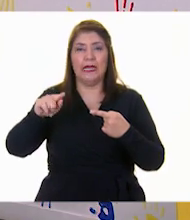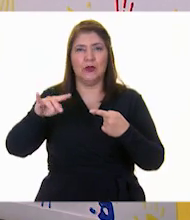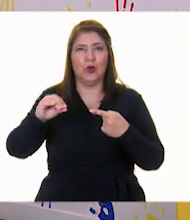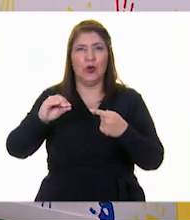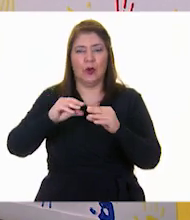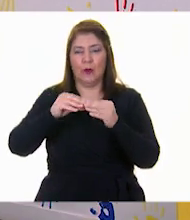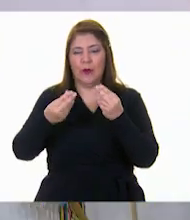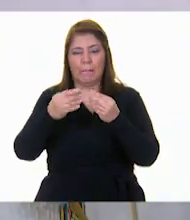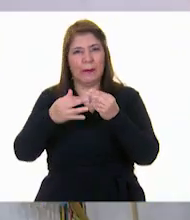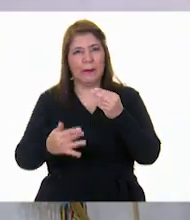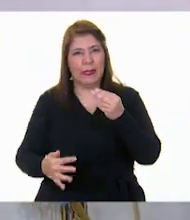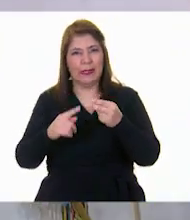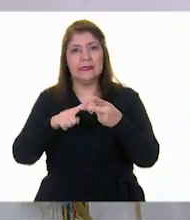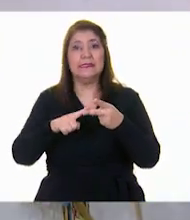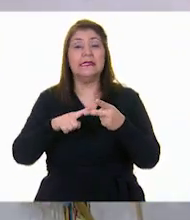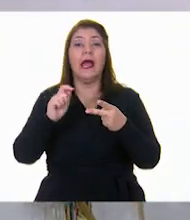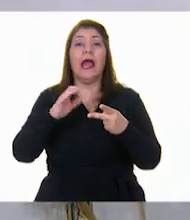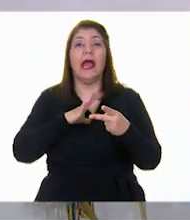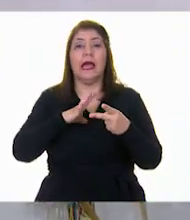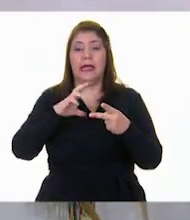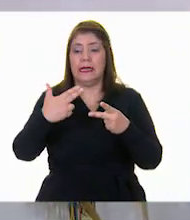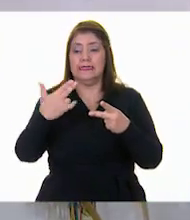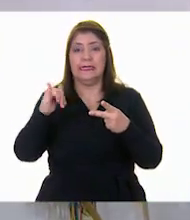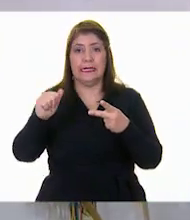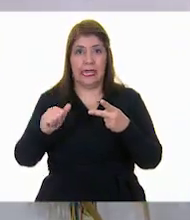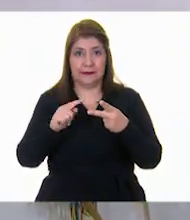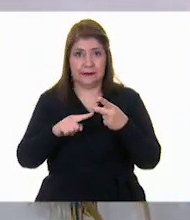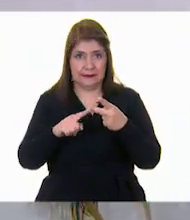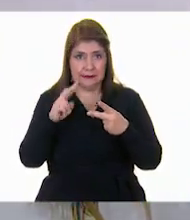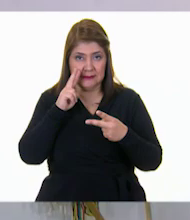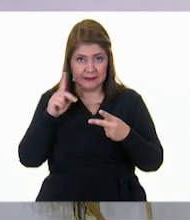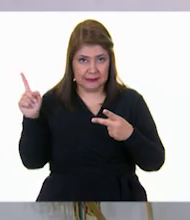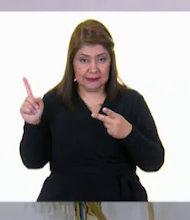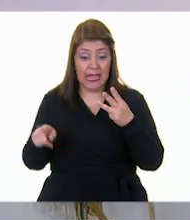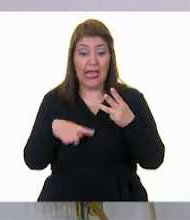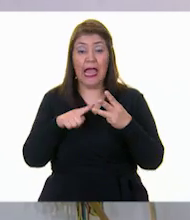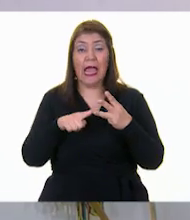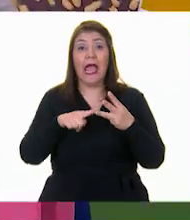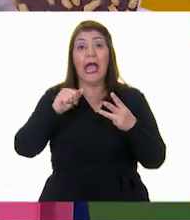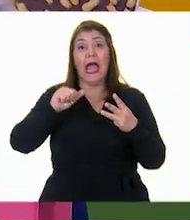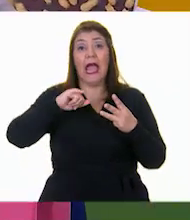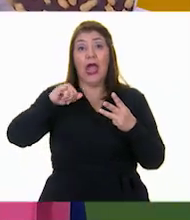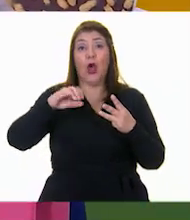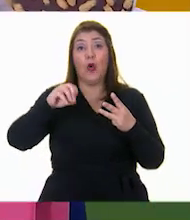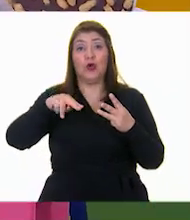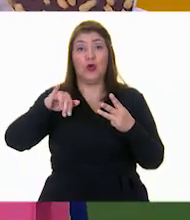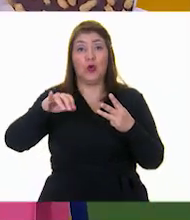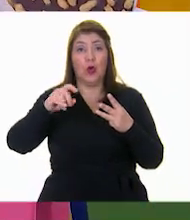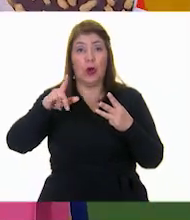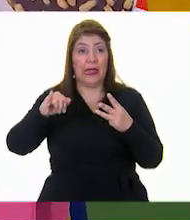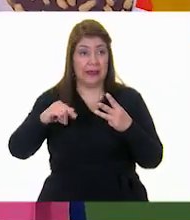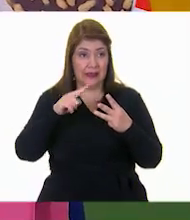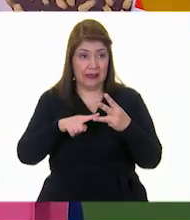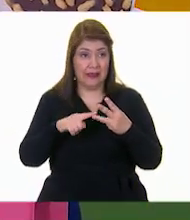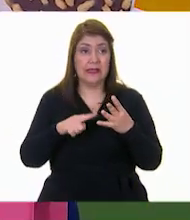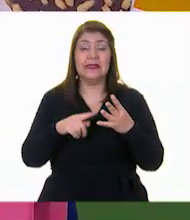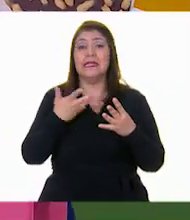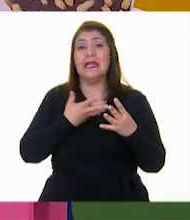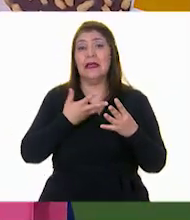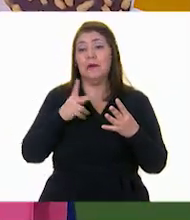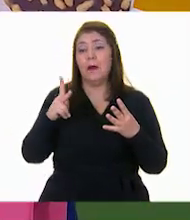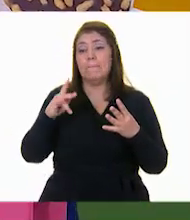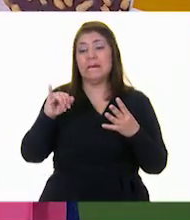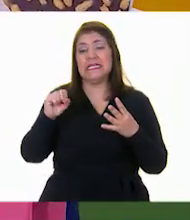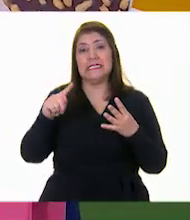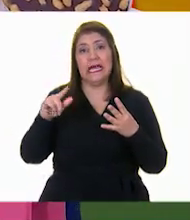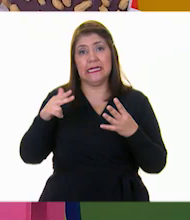Tenemos la chía, fíjense bien, ajonjolí, tenemos pistaches,